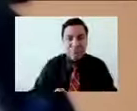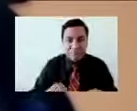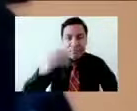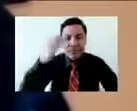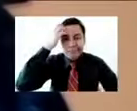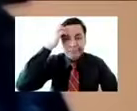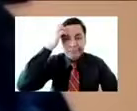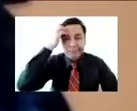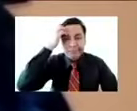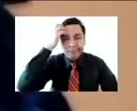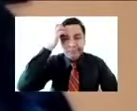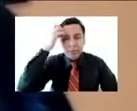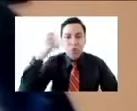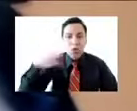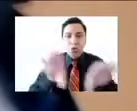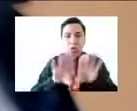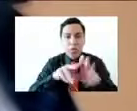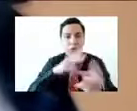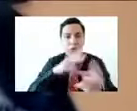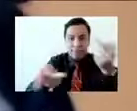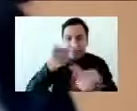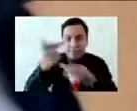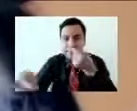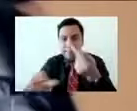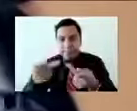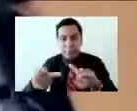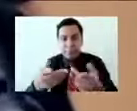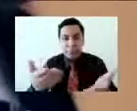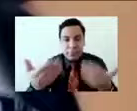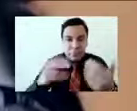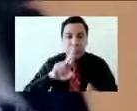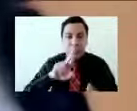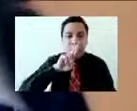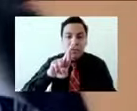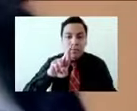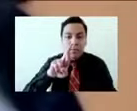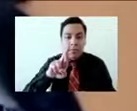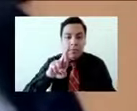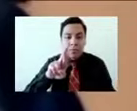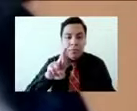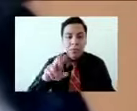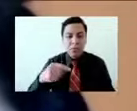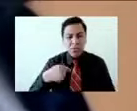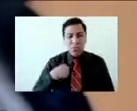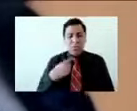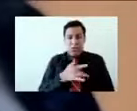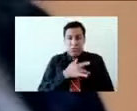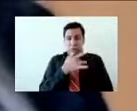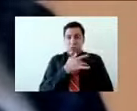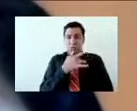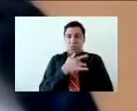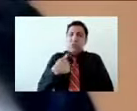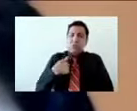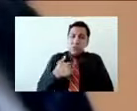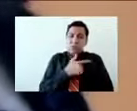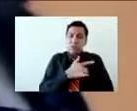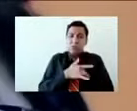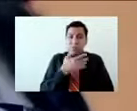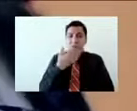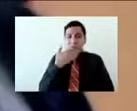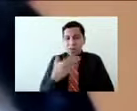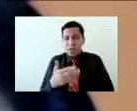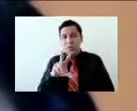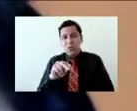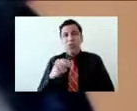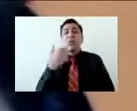lo que me digan, ¿no? Entonces yo, hasta que le digo, es que yo no me siento de esta manera, yo no me siento bien, quiero